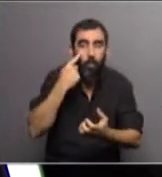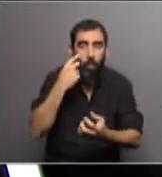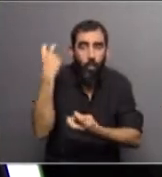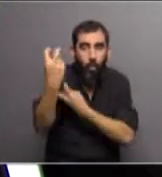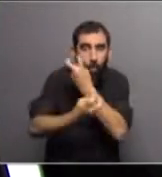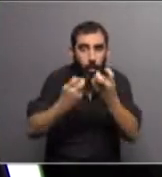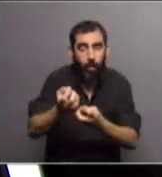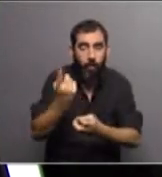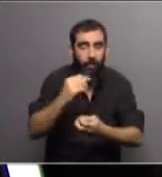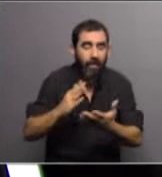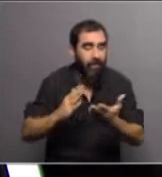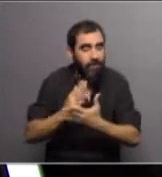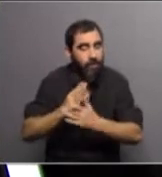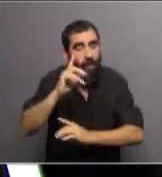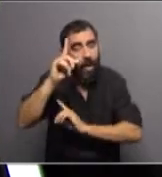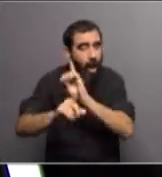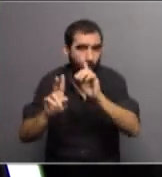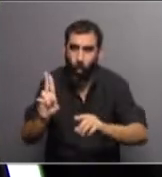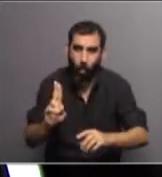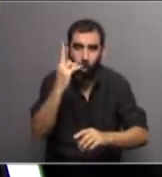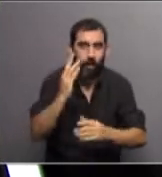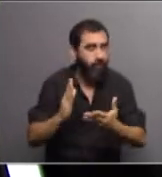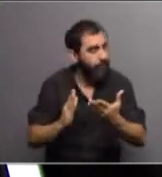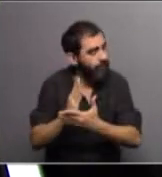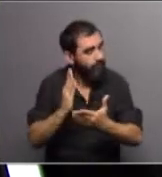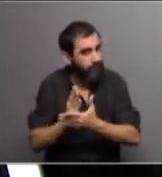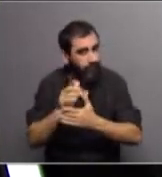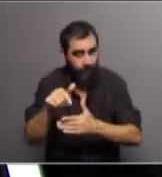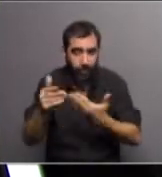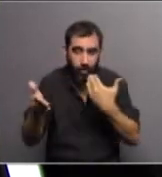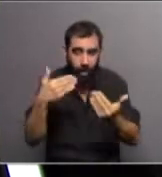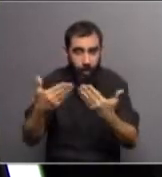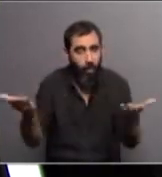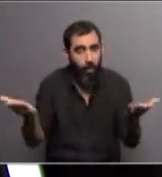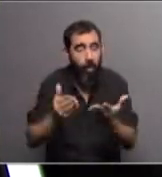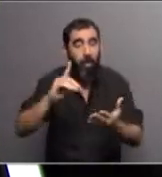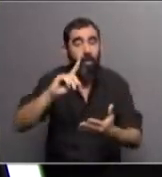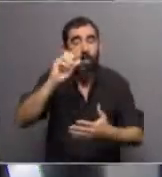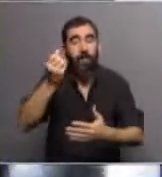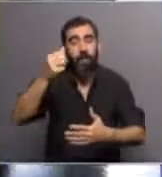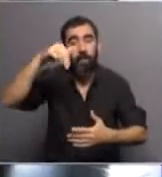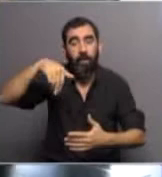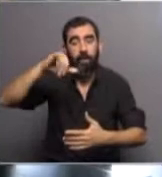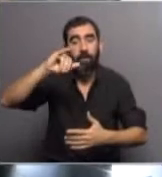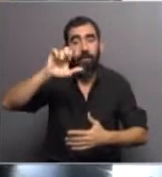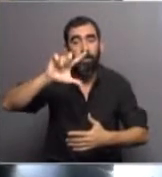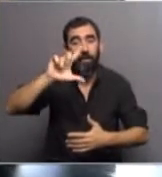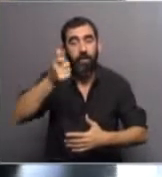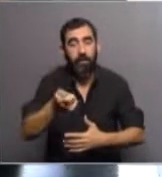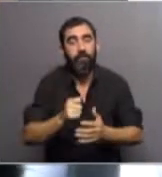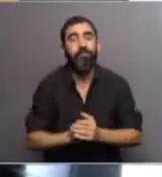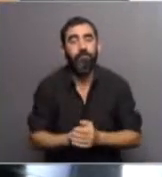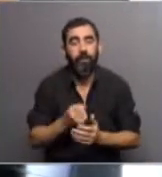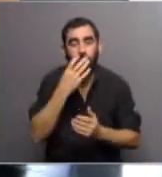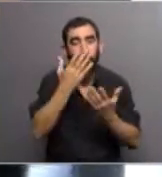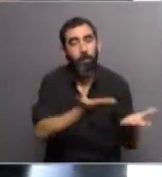Y como suele pasar, hay algún uruguayo metido en todo esto. Y de eso vamos a conversar. Daniela Hirschfeld estuvo trabajando. Daniela, ¿cómo andás?